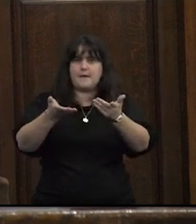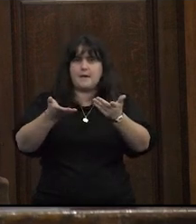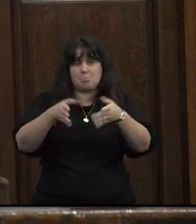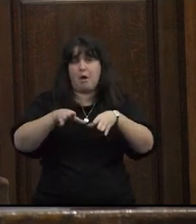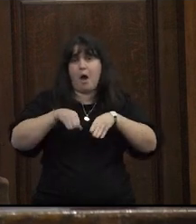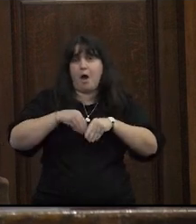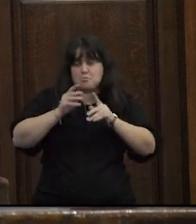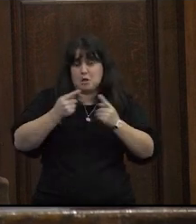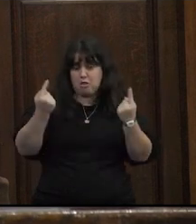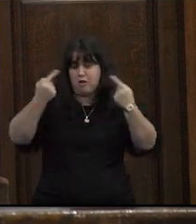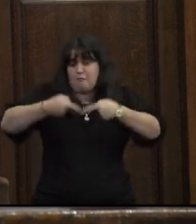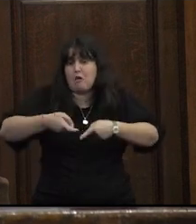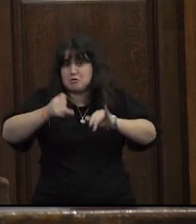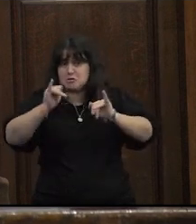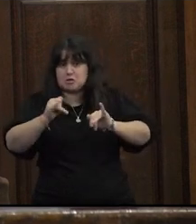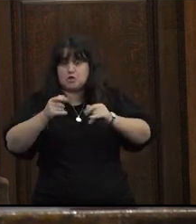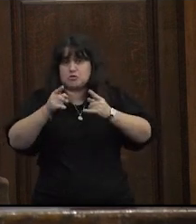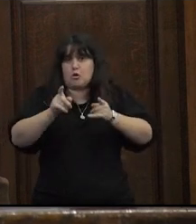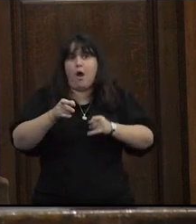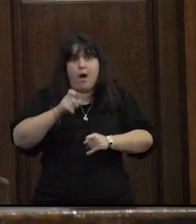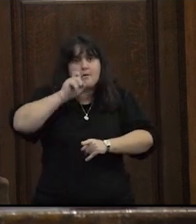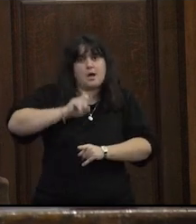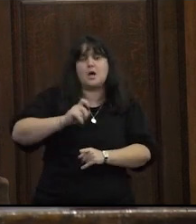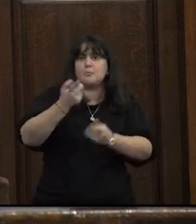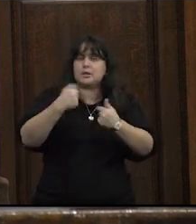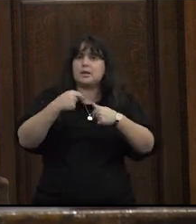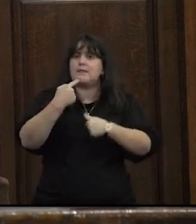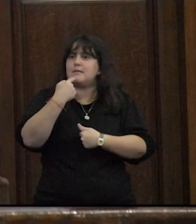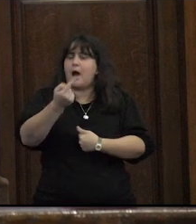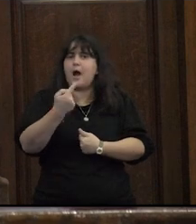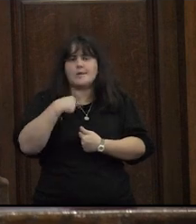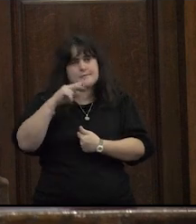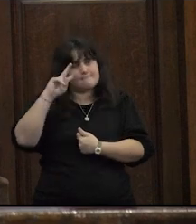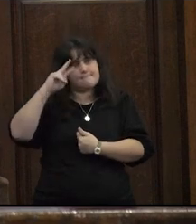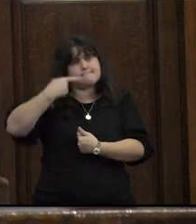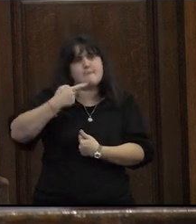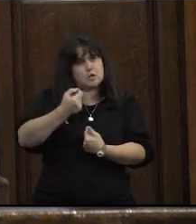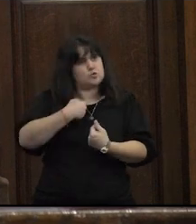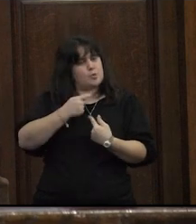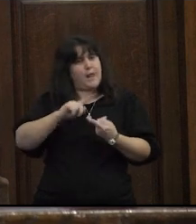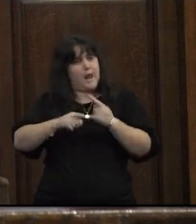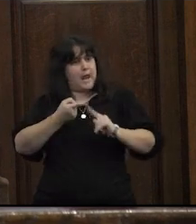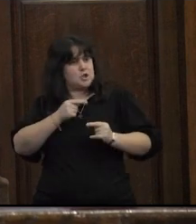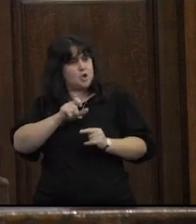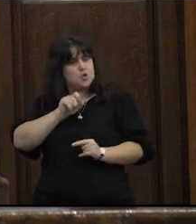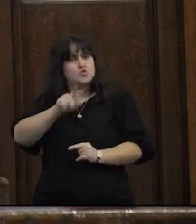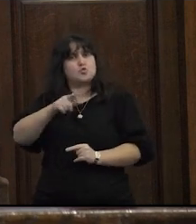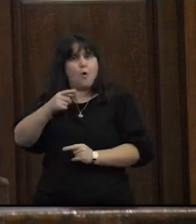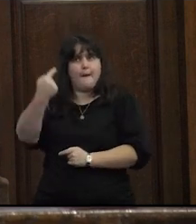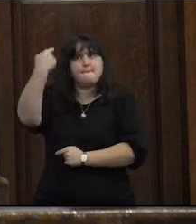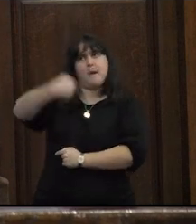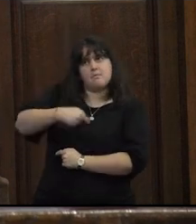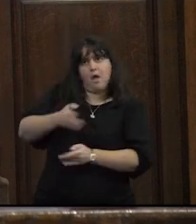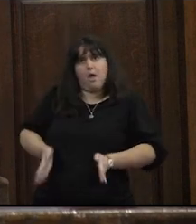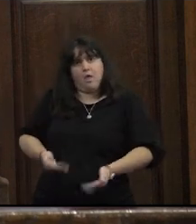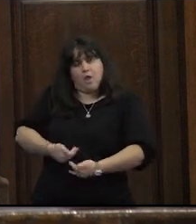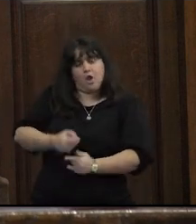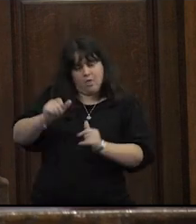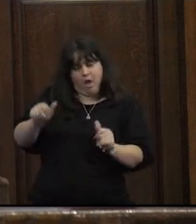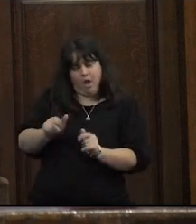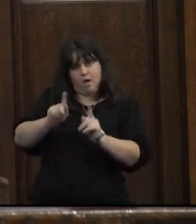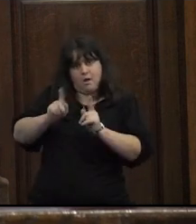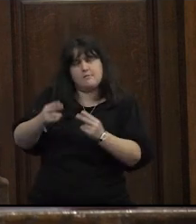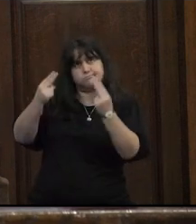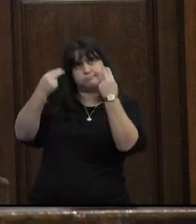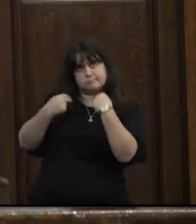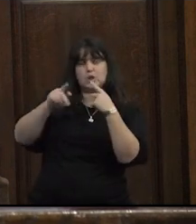gustosos el debate sobre la masculinidad porque esto implica pensar la propia relación con los mandatos de género